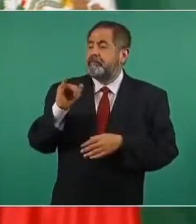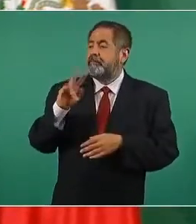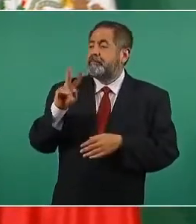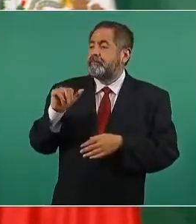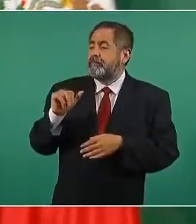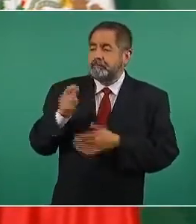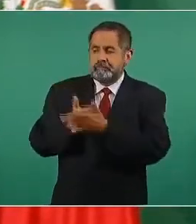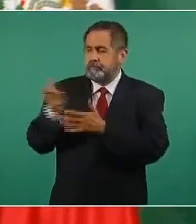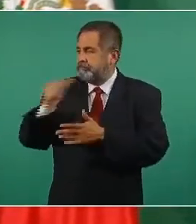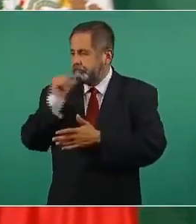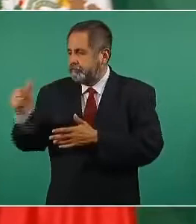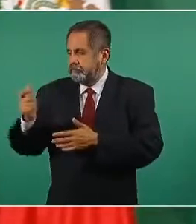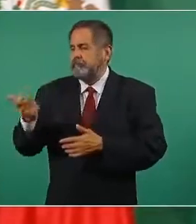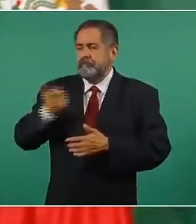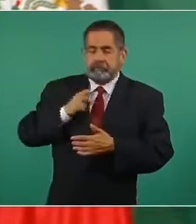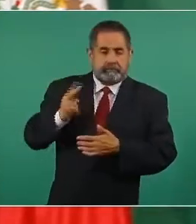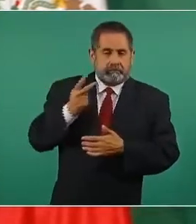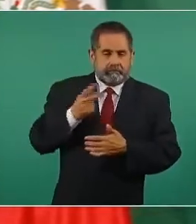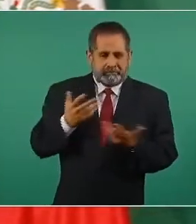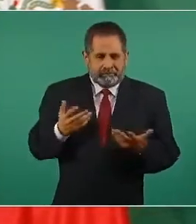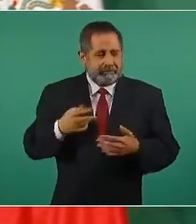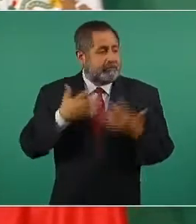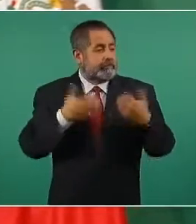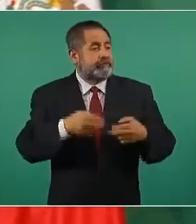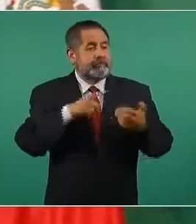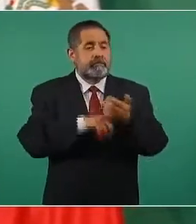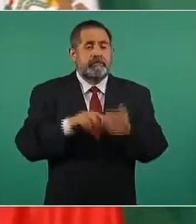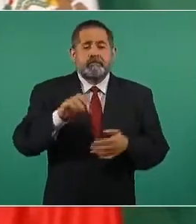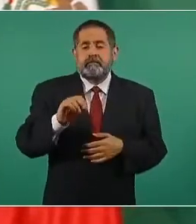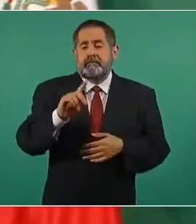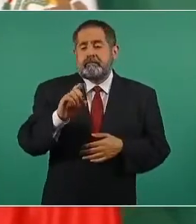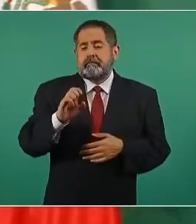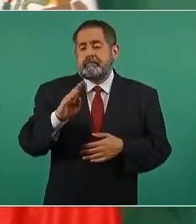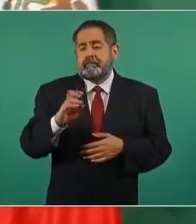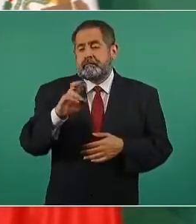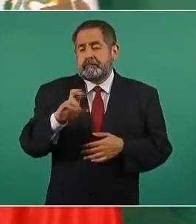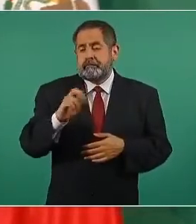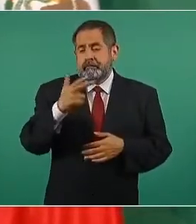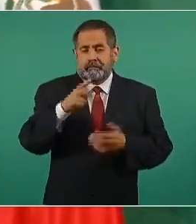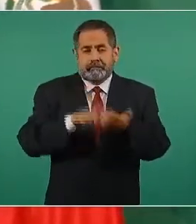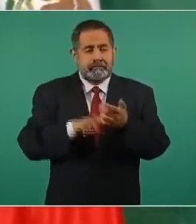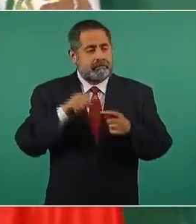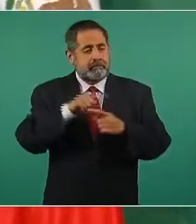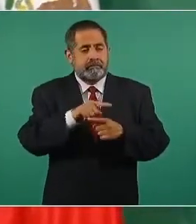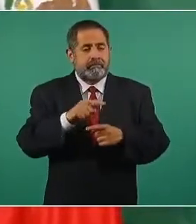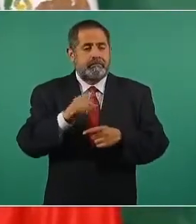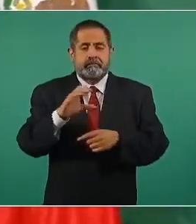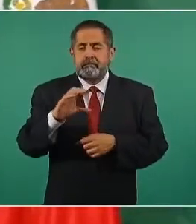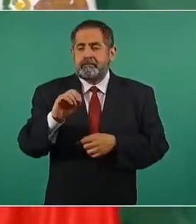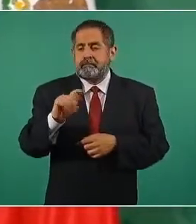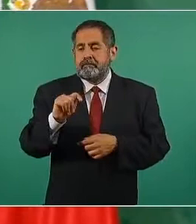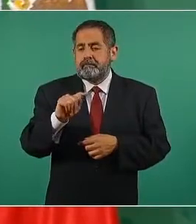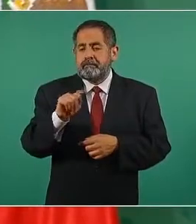cuando hicieron la planta de Brech en Coatzacoalcos